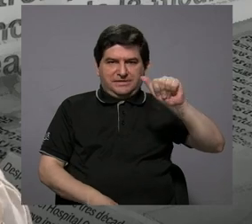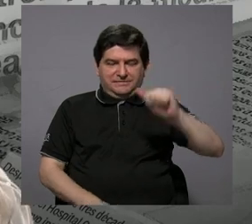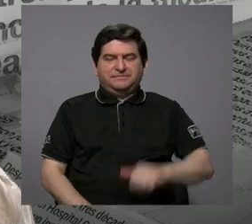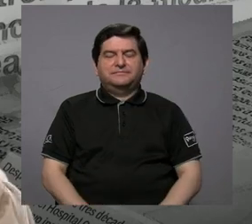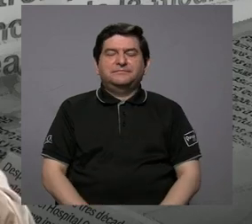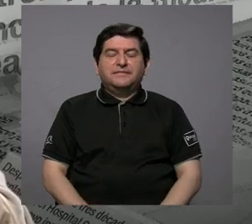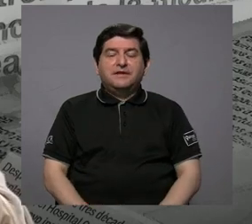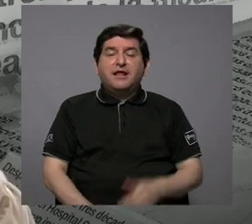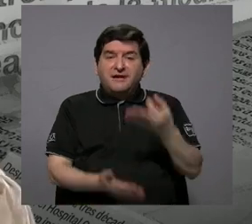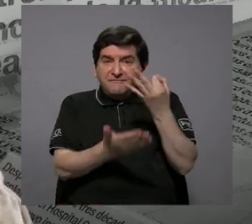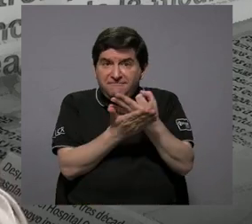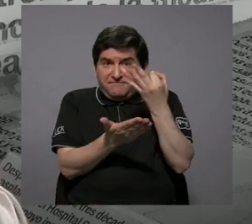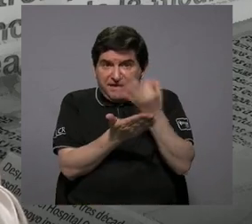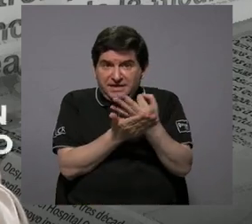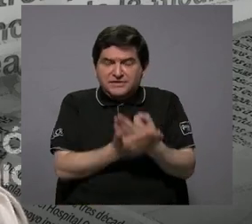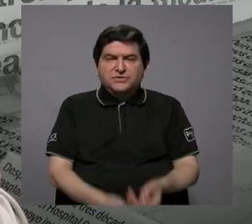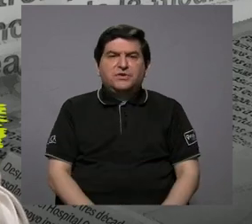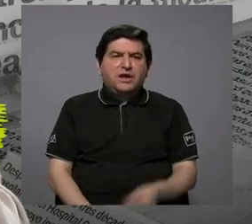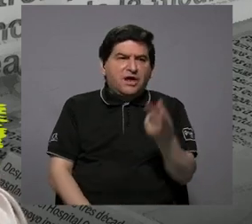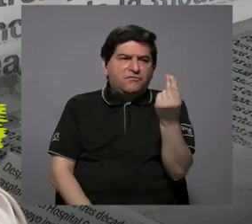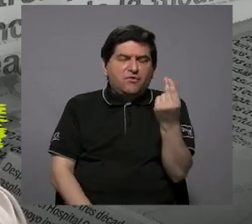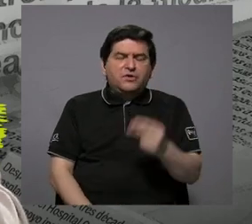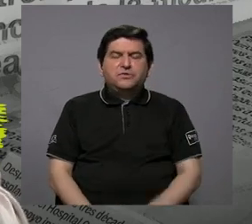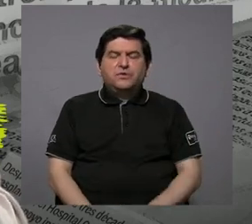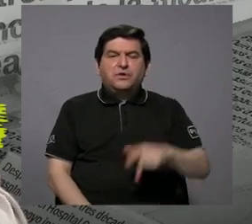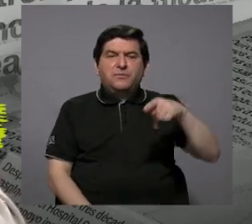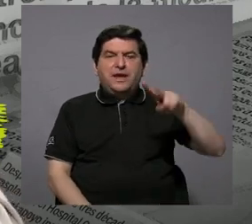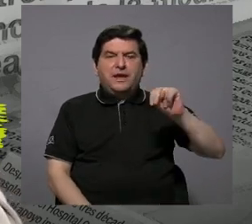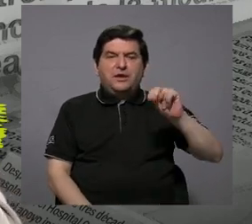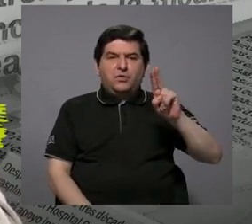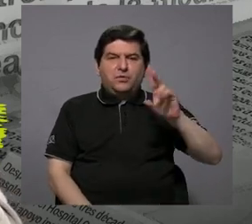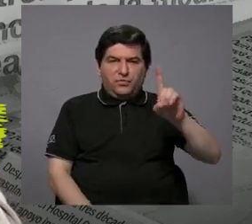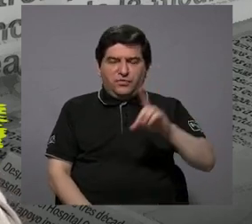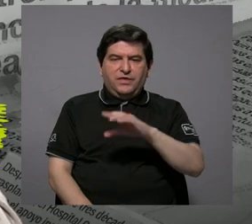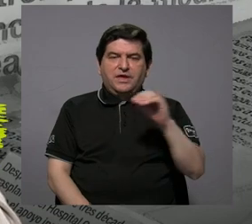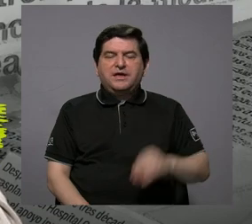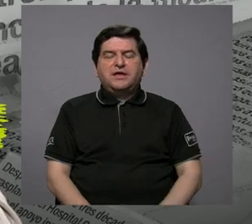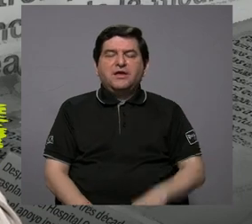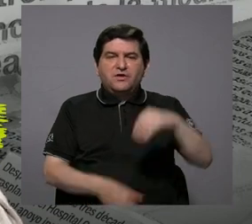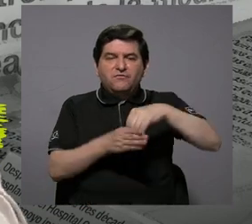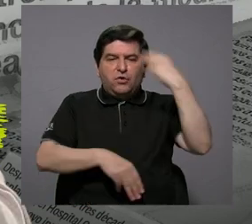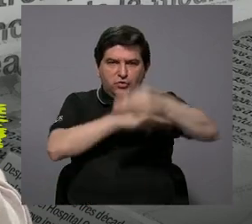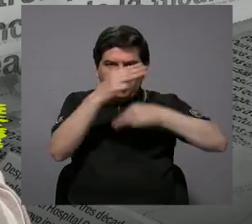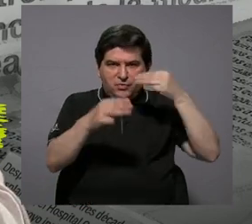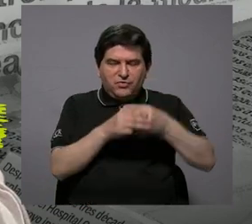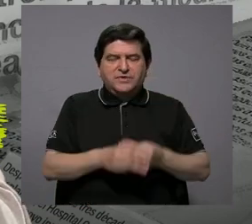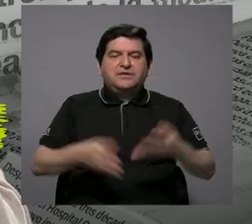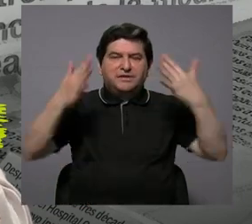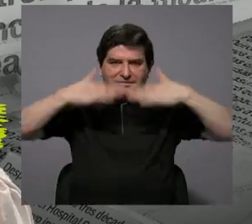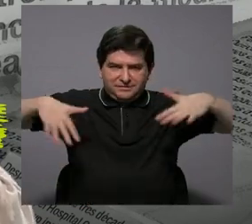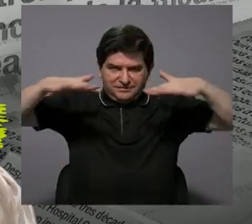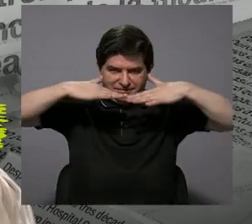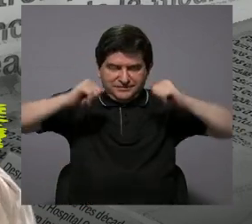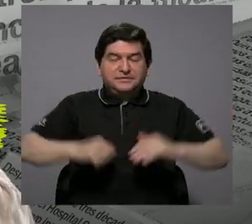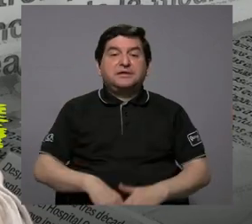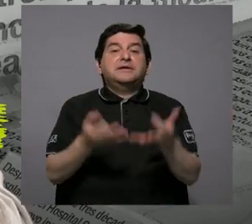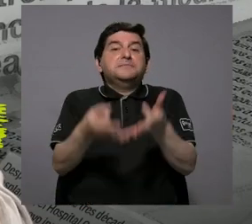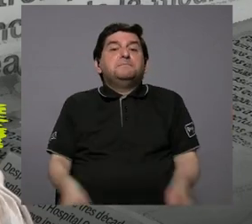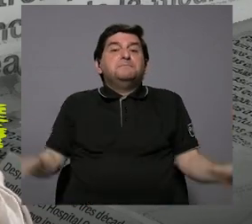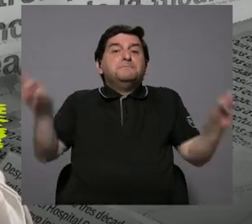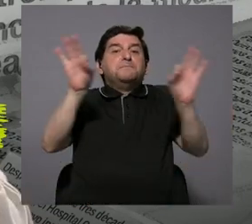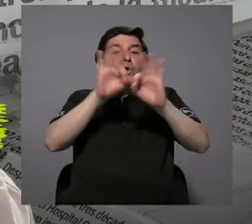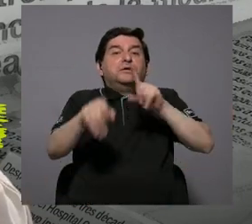pues se financia con fondos de PENUMA y el GED, el Fondo Mundial para el Medio Ambiente. Además de esto es importante